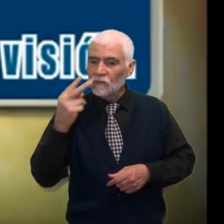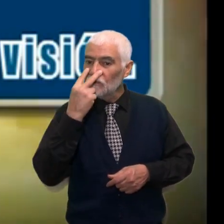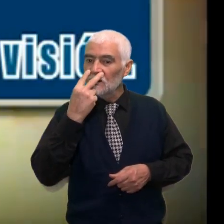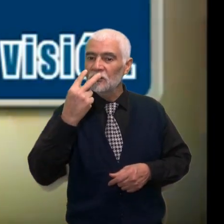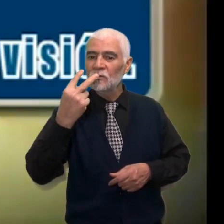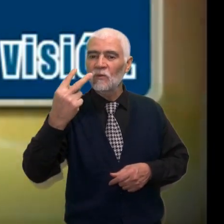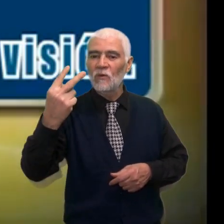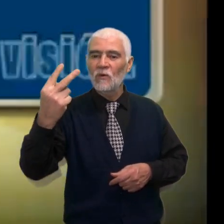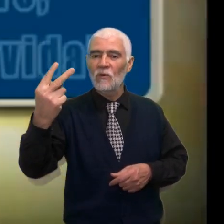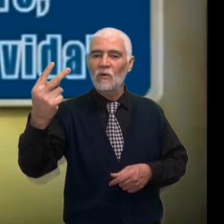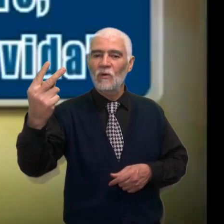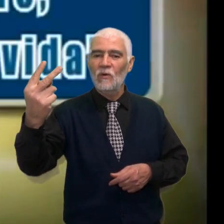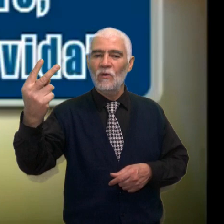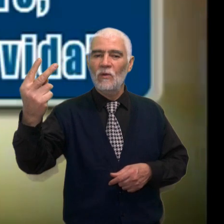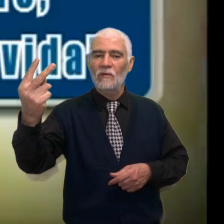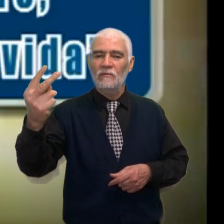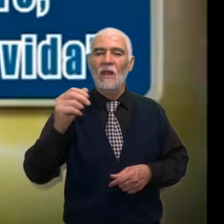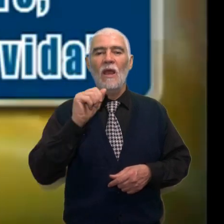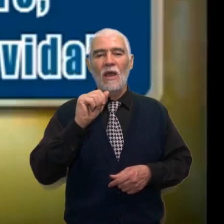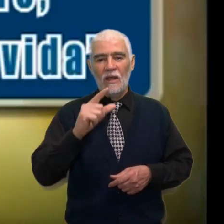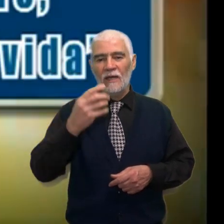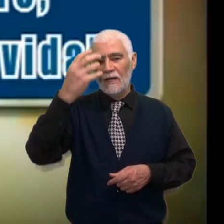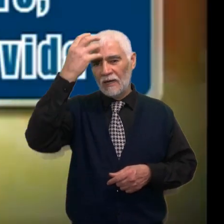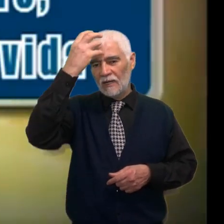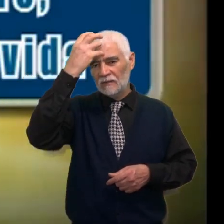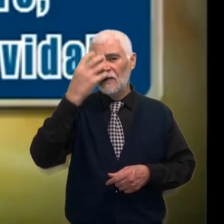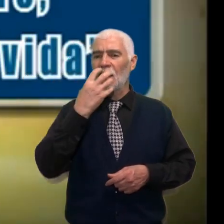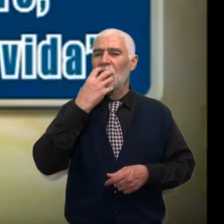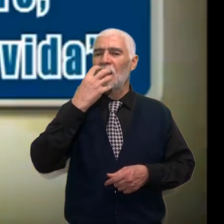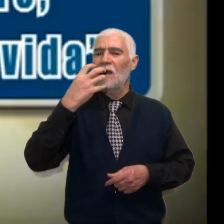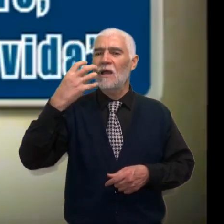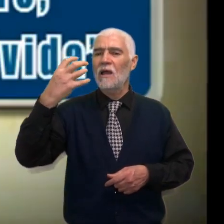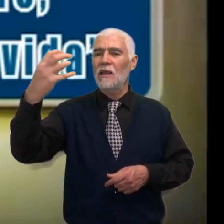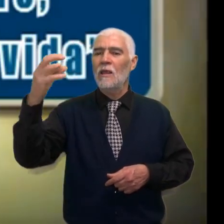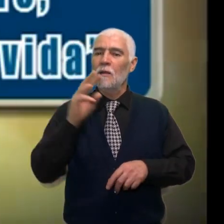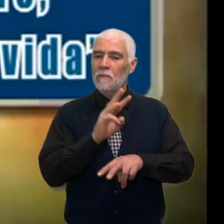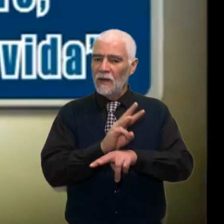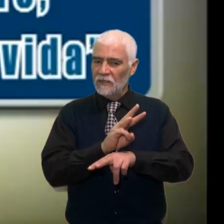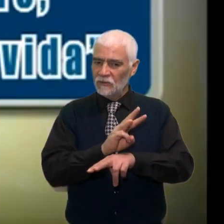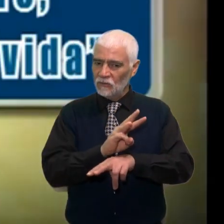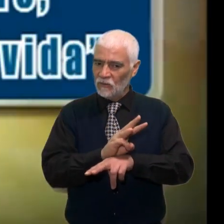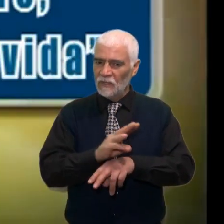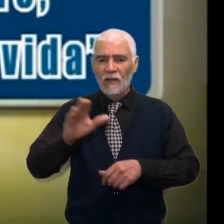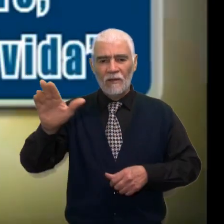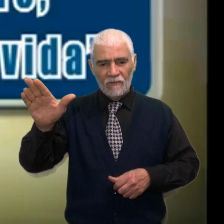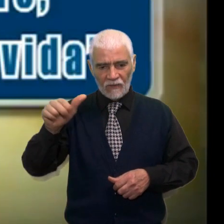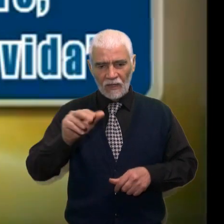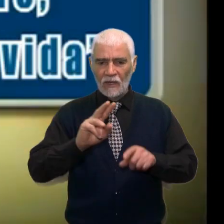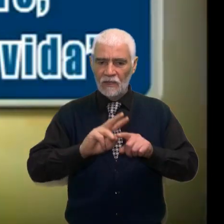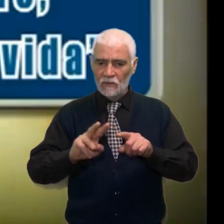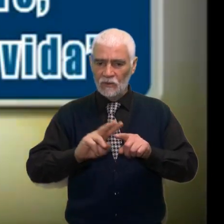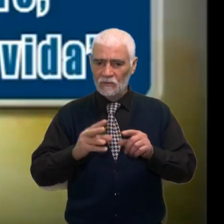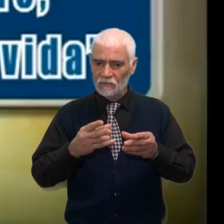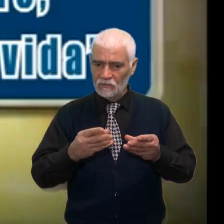su visión Al rey clame, maestro Ven,